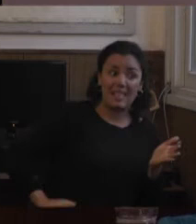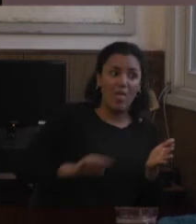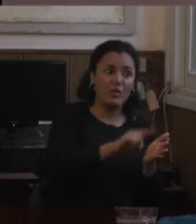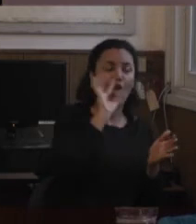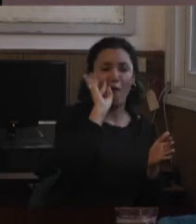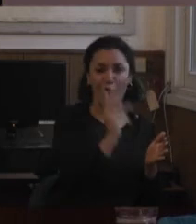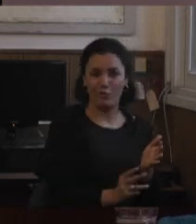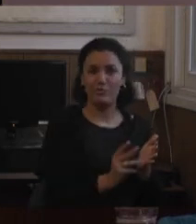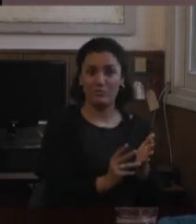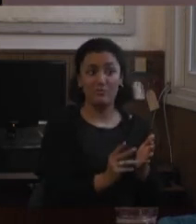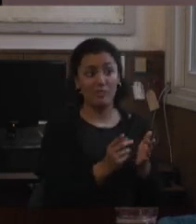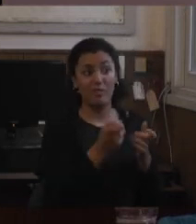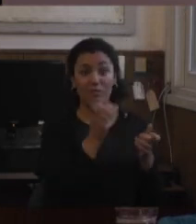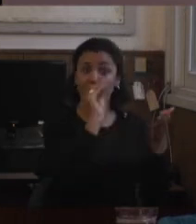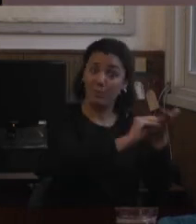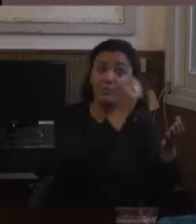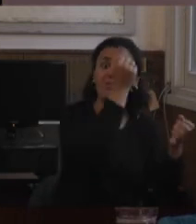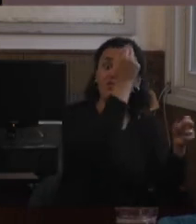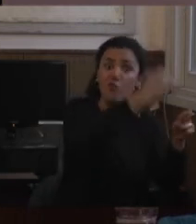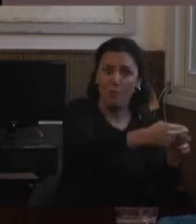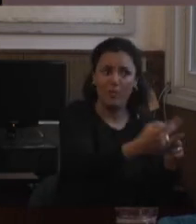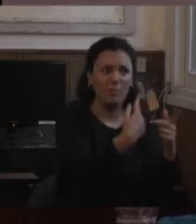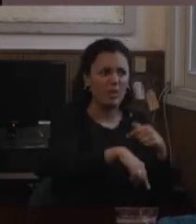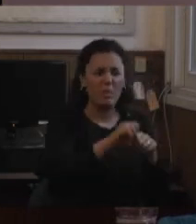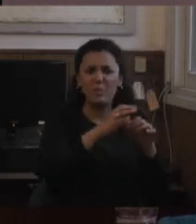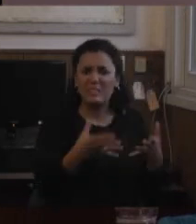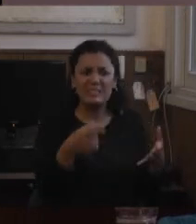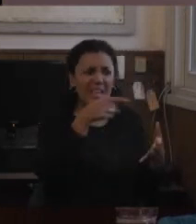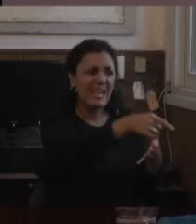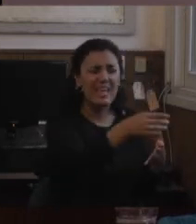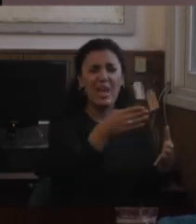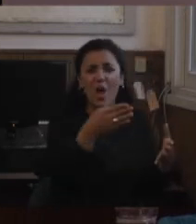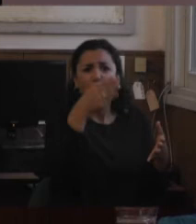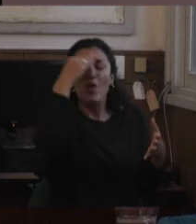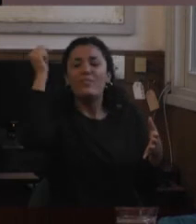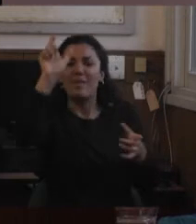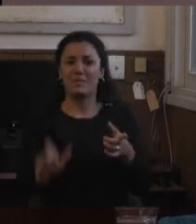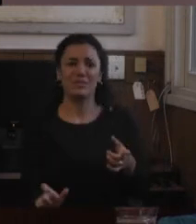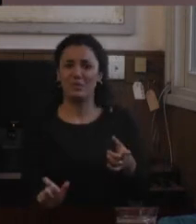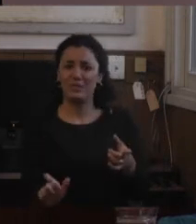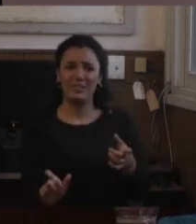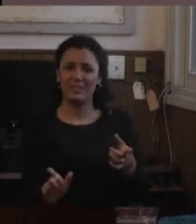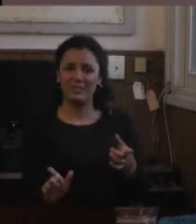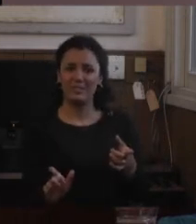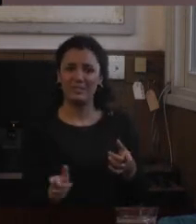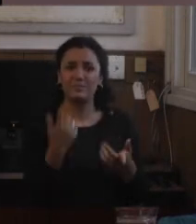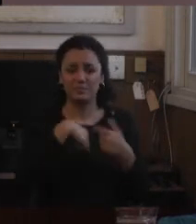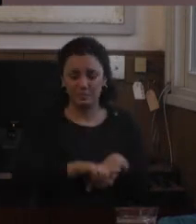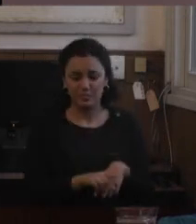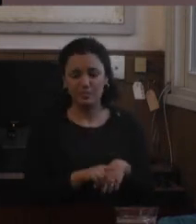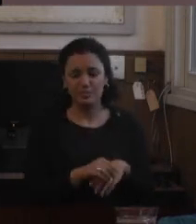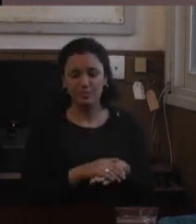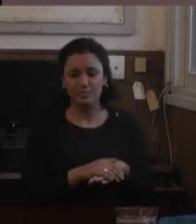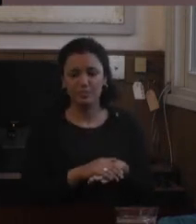parecería que tiene una marca tan fuerte diferencialista que casi te olvidás del sujeto entonces algo que me bueno ahí lo que